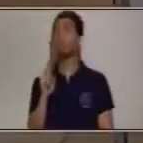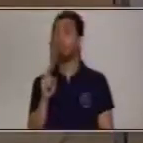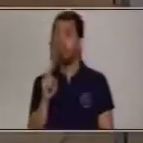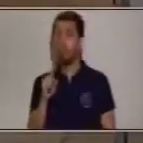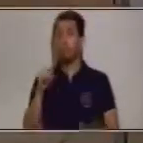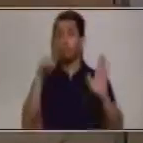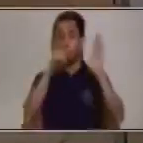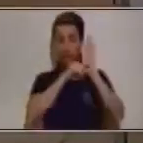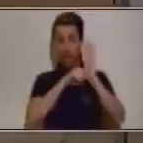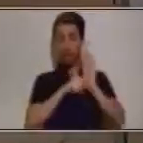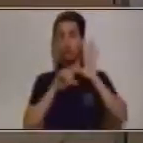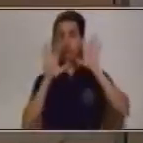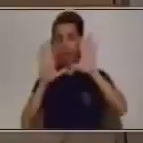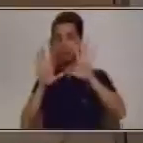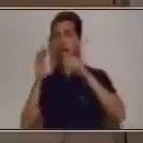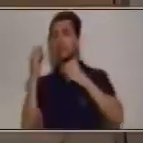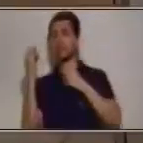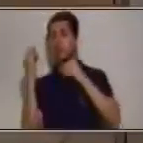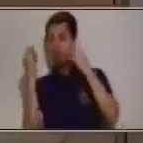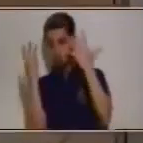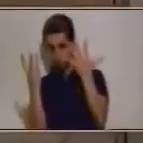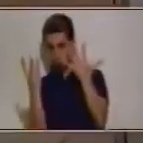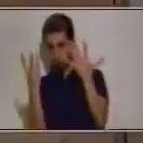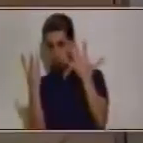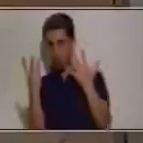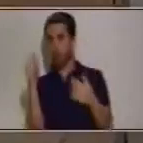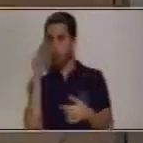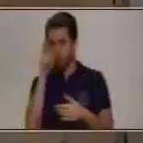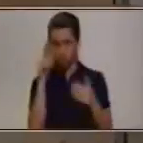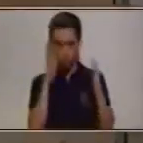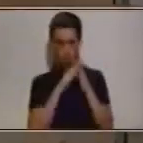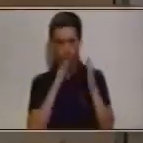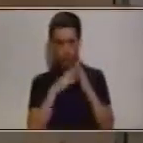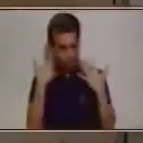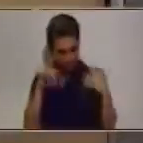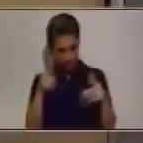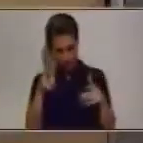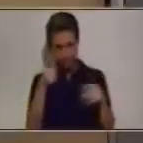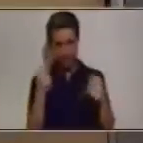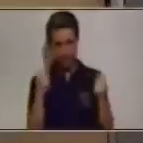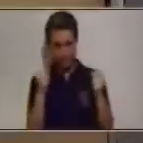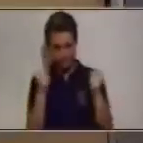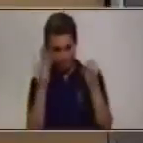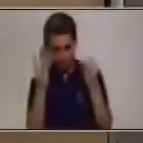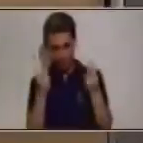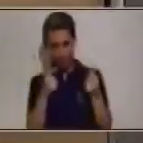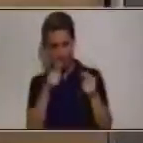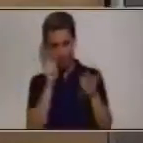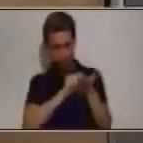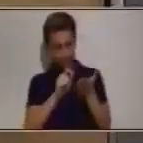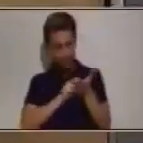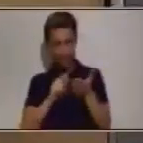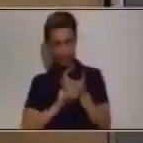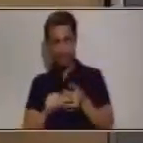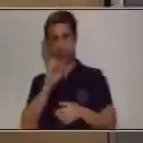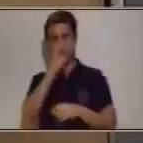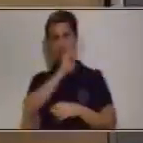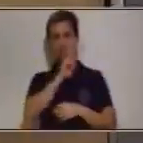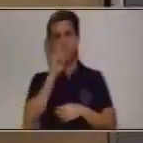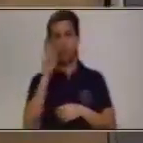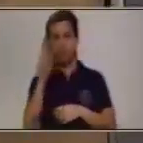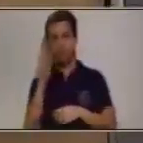dieciocho. Así que ustedes ahí en casita muy pilas, ya vamos resolviendo entonces, decimos que tenemos